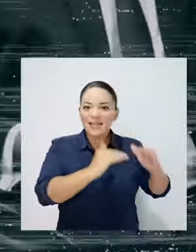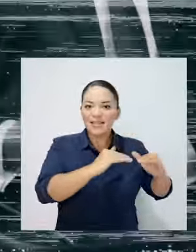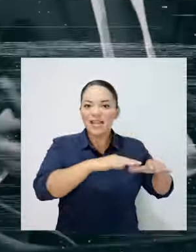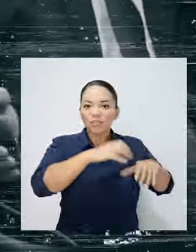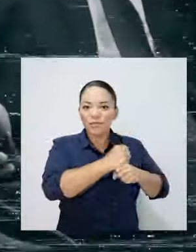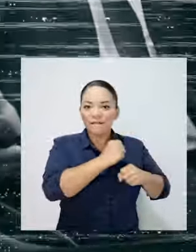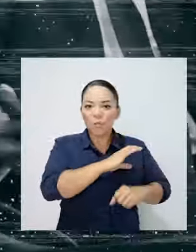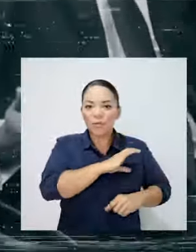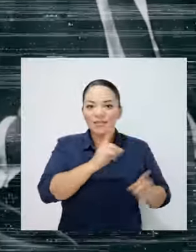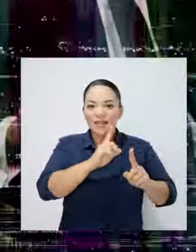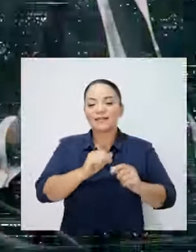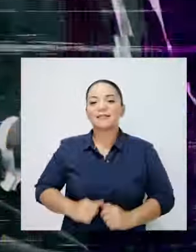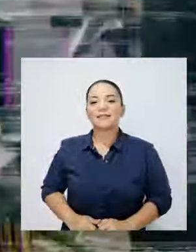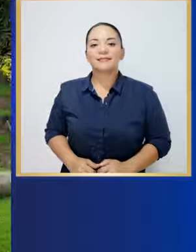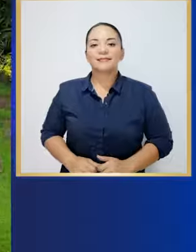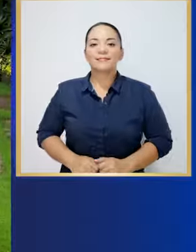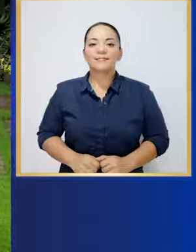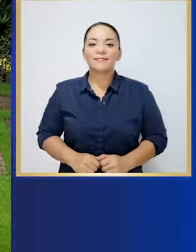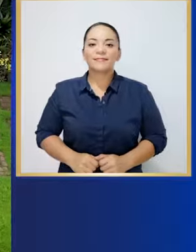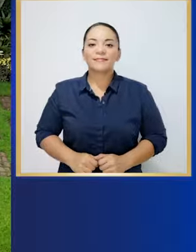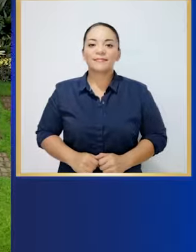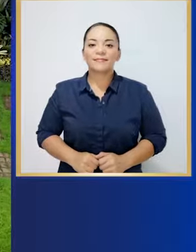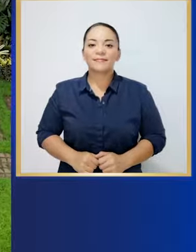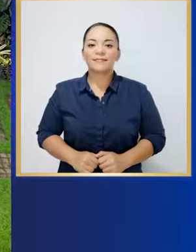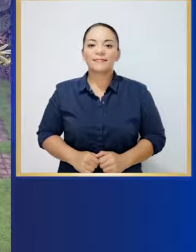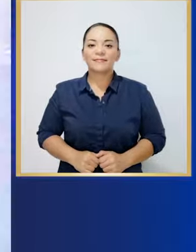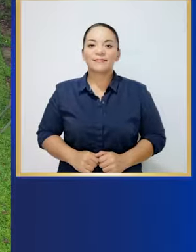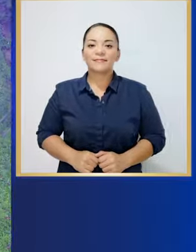El académico la Escuela